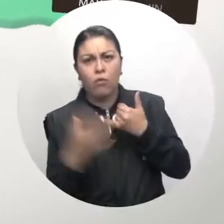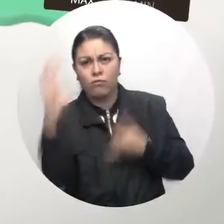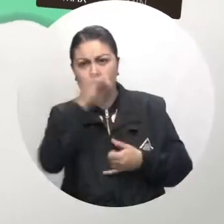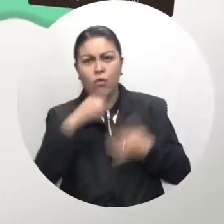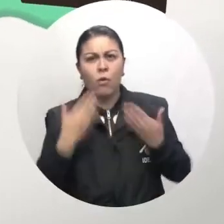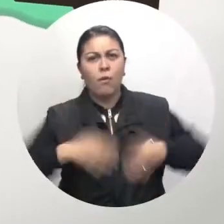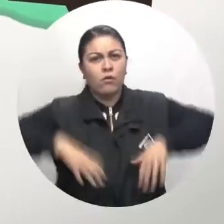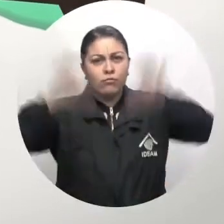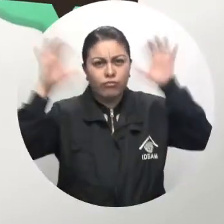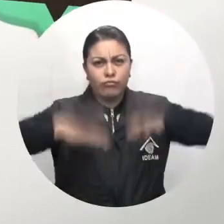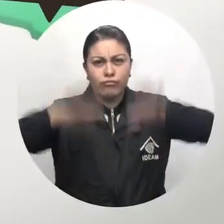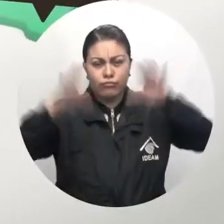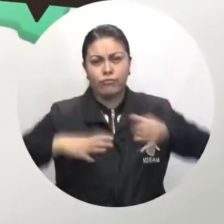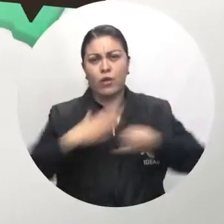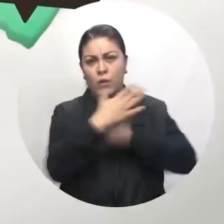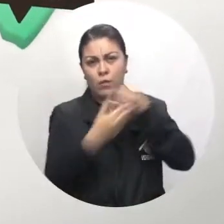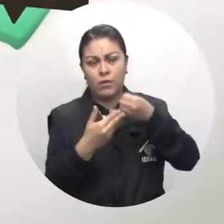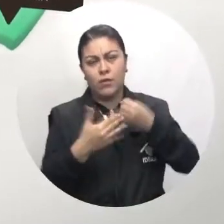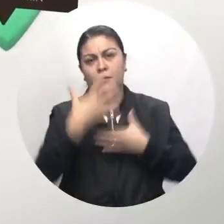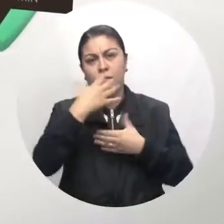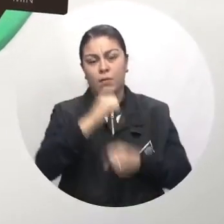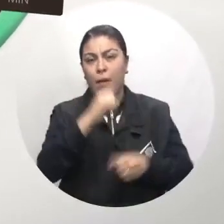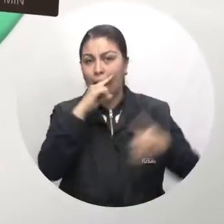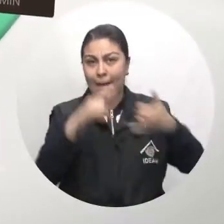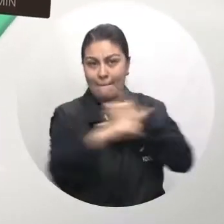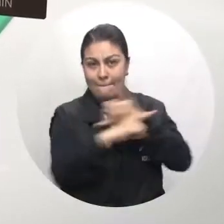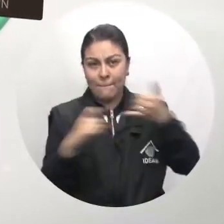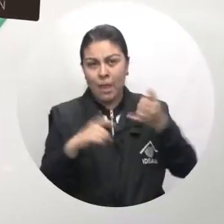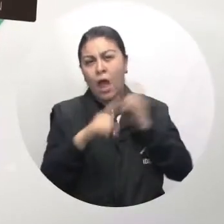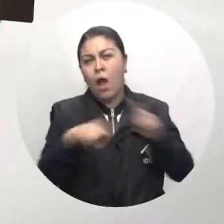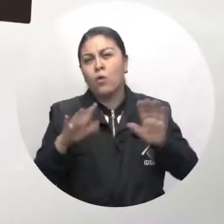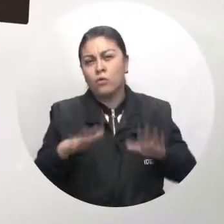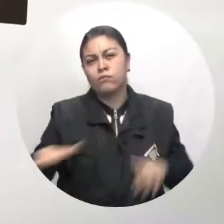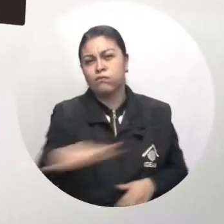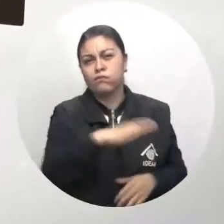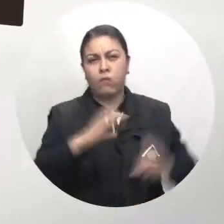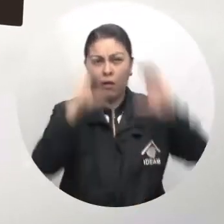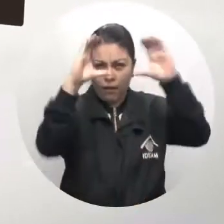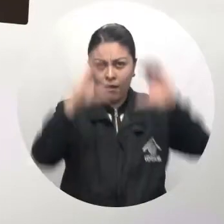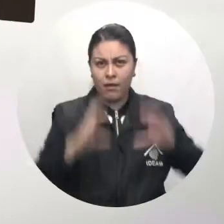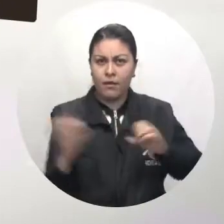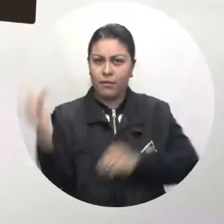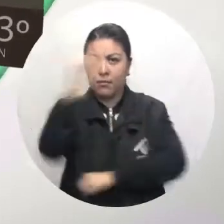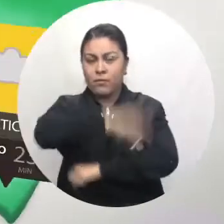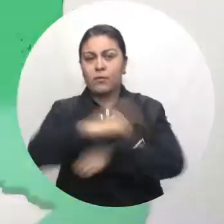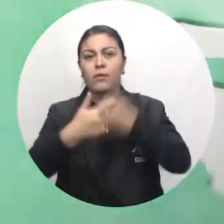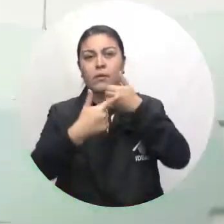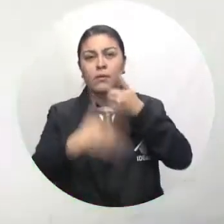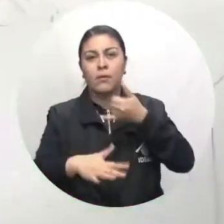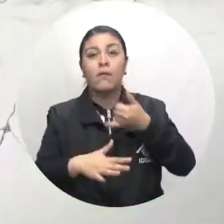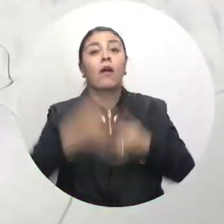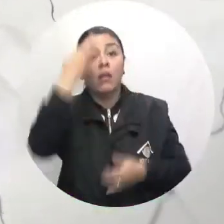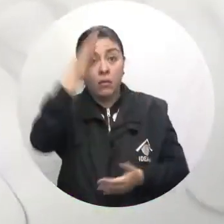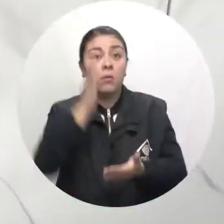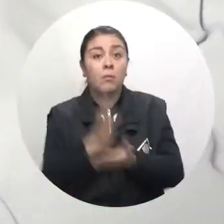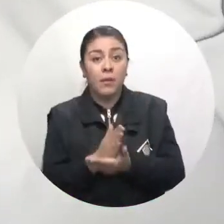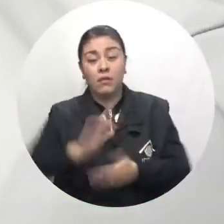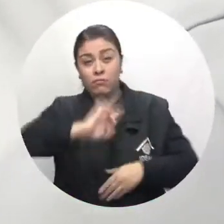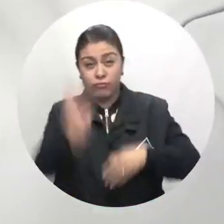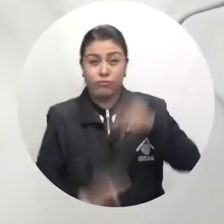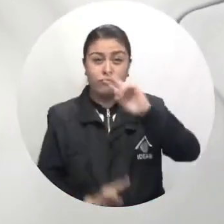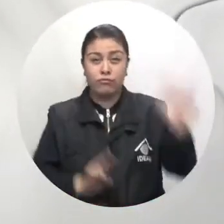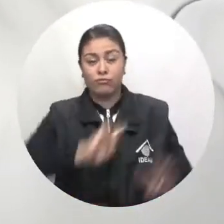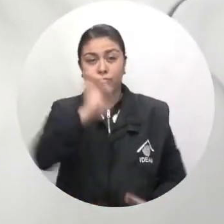aguaceros en zonas del Guainía, Baupés, Amazonas y en zonas dispersas del Caquetá, Putumayo y Guaviare, con alta posibilidad de